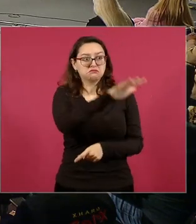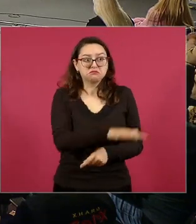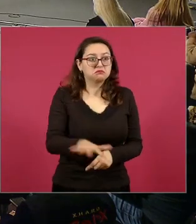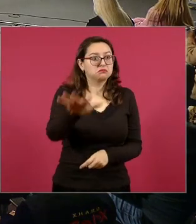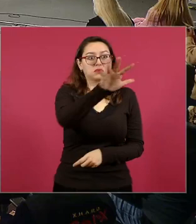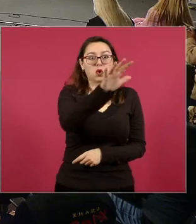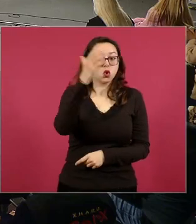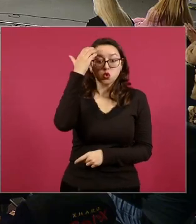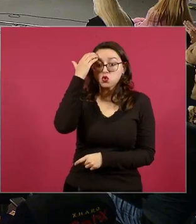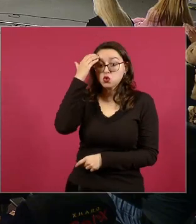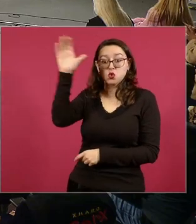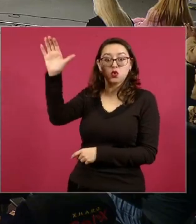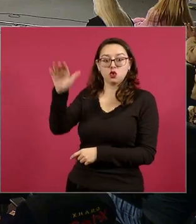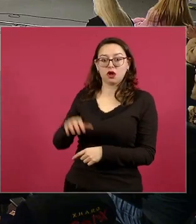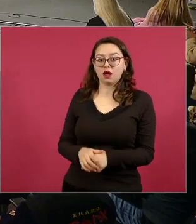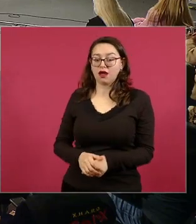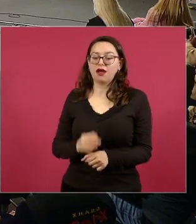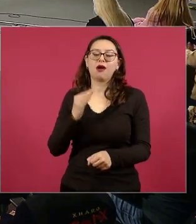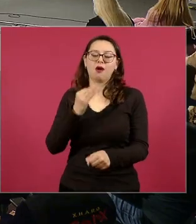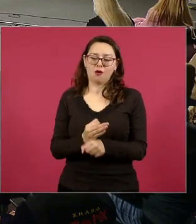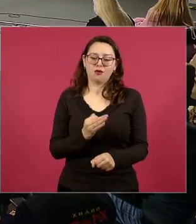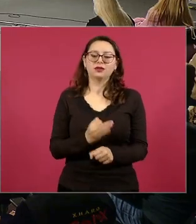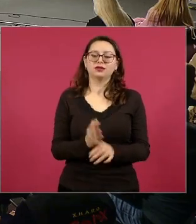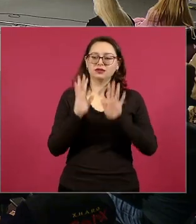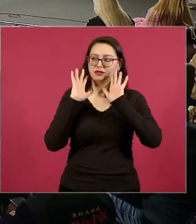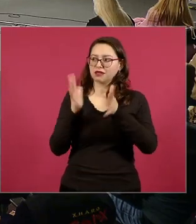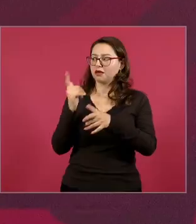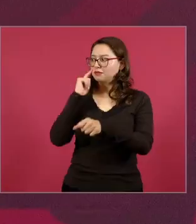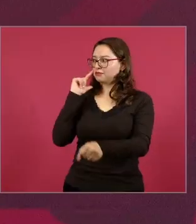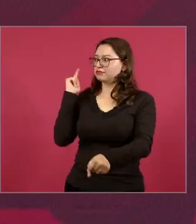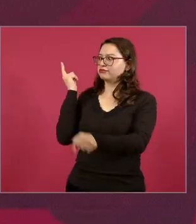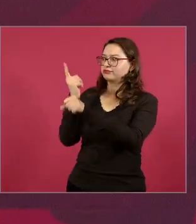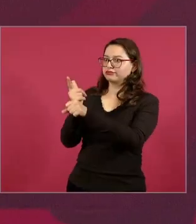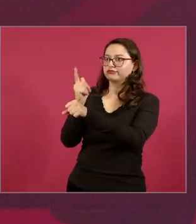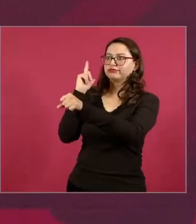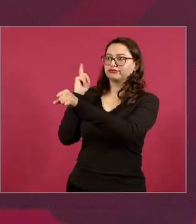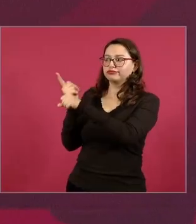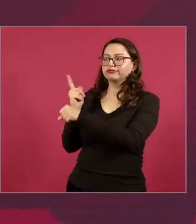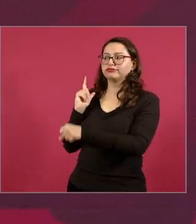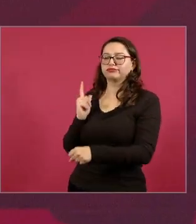ahora es distinto claro estamos empezando